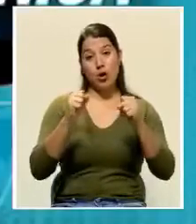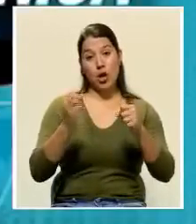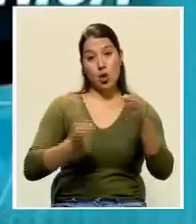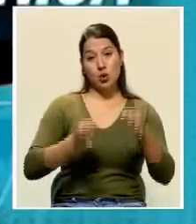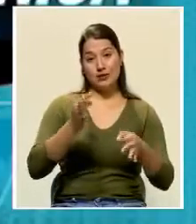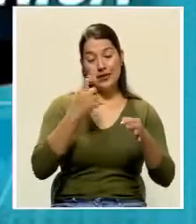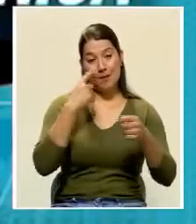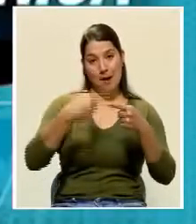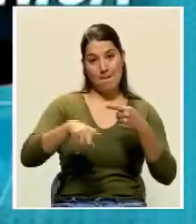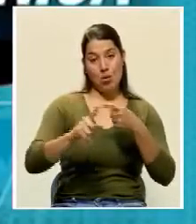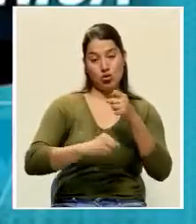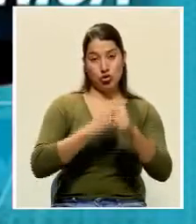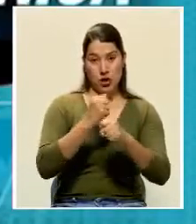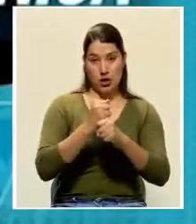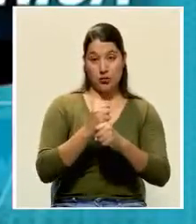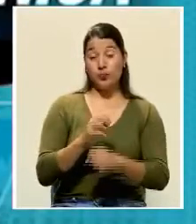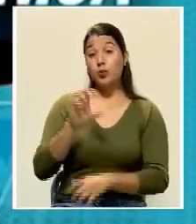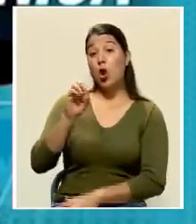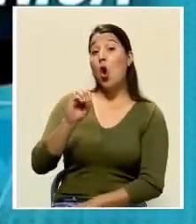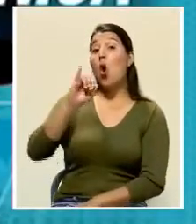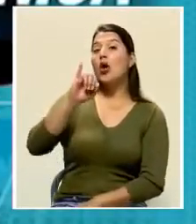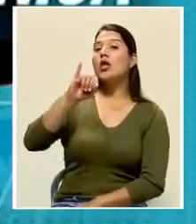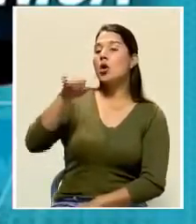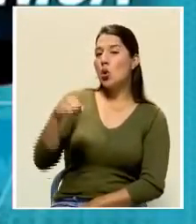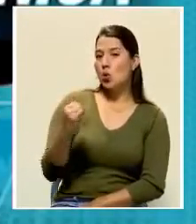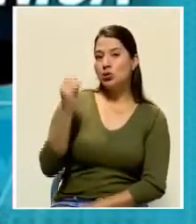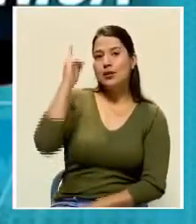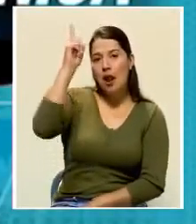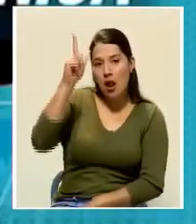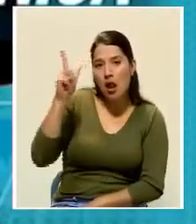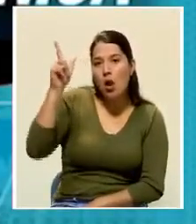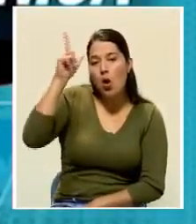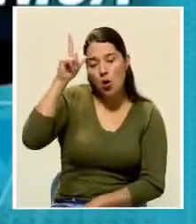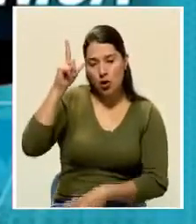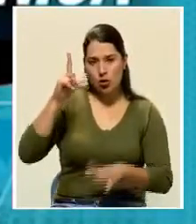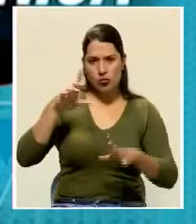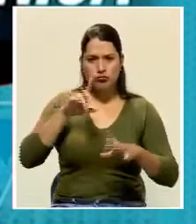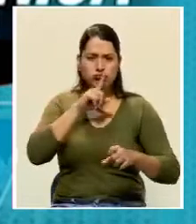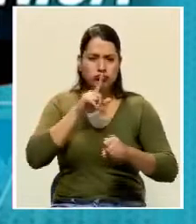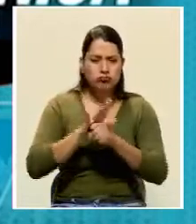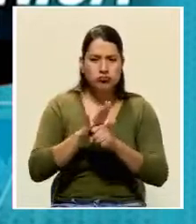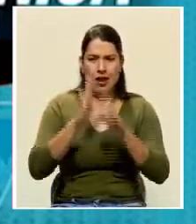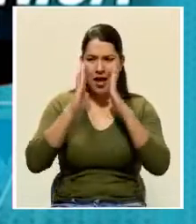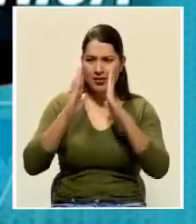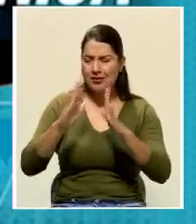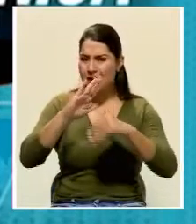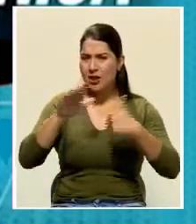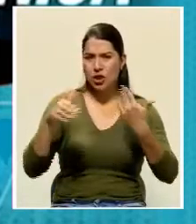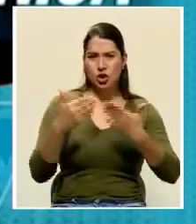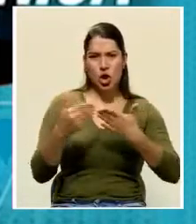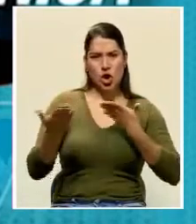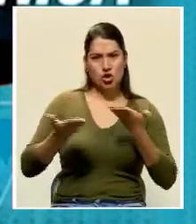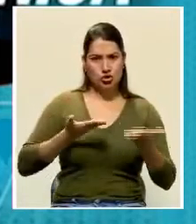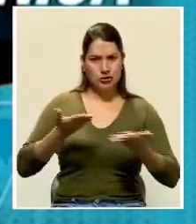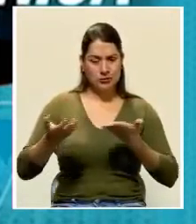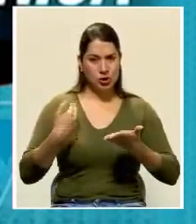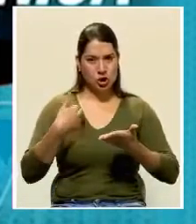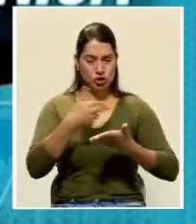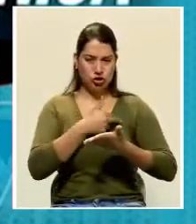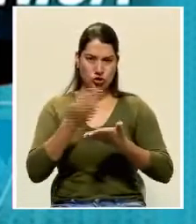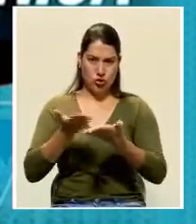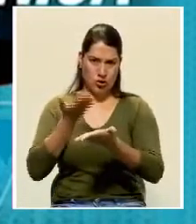El organismo de investigación judicial obviamente se compromete a atender todos los servicios que estamos brindando.